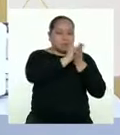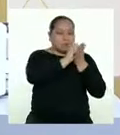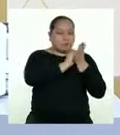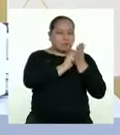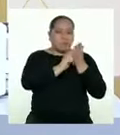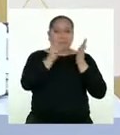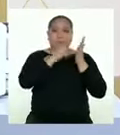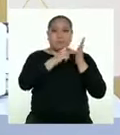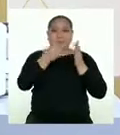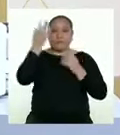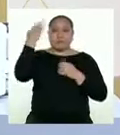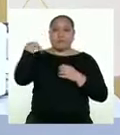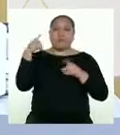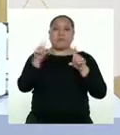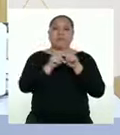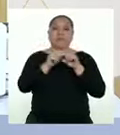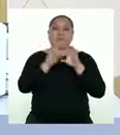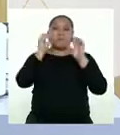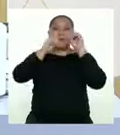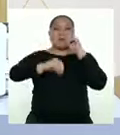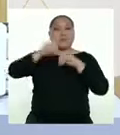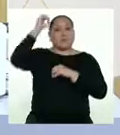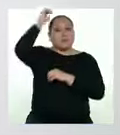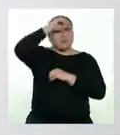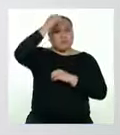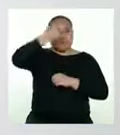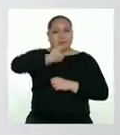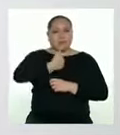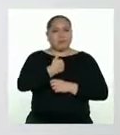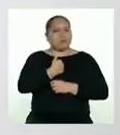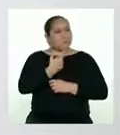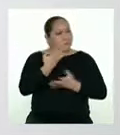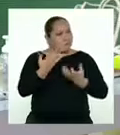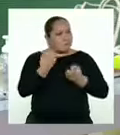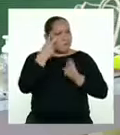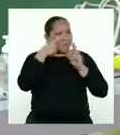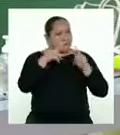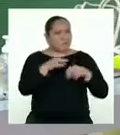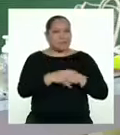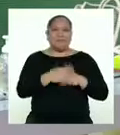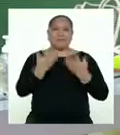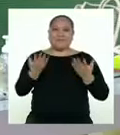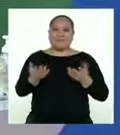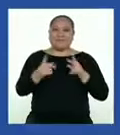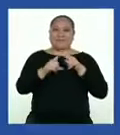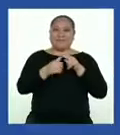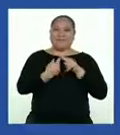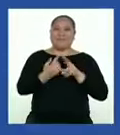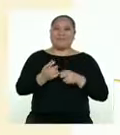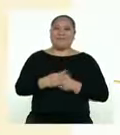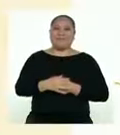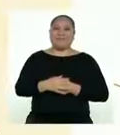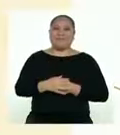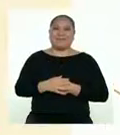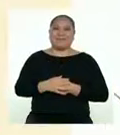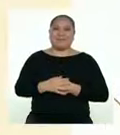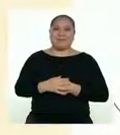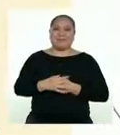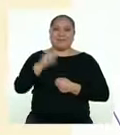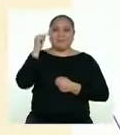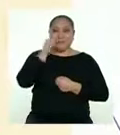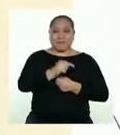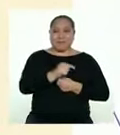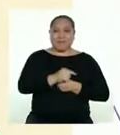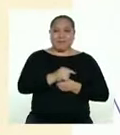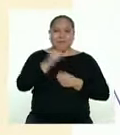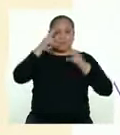pasadas y hasta formamos una opinión propia al respecto. Me gustaría verlo. Entonces, empecemos. Este es el